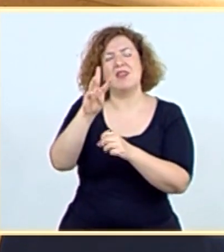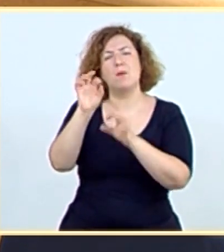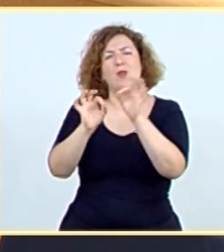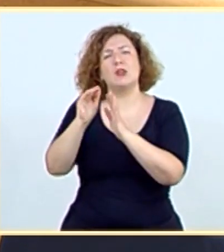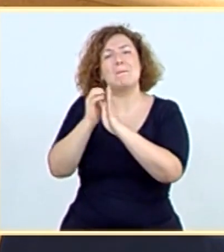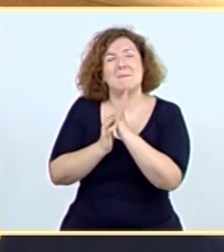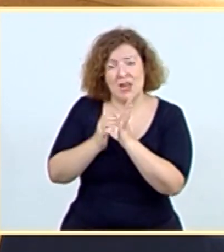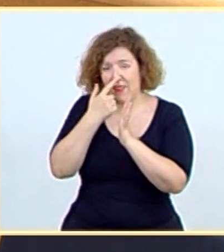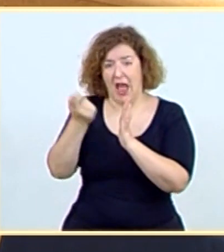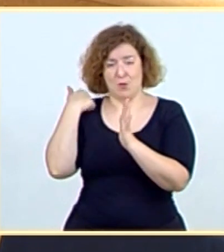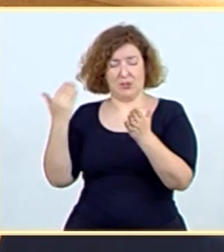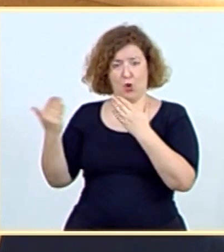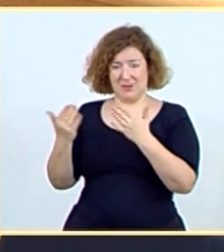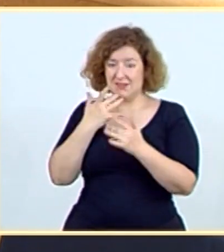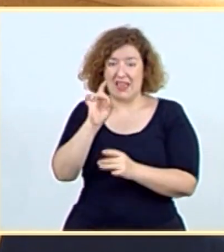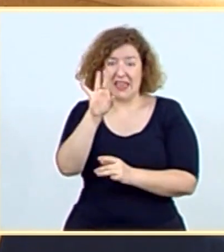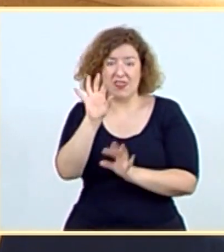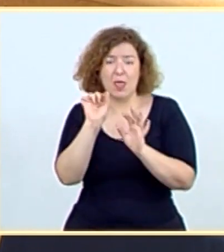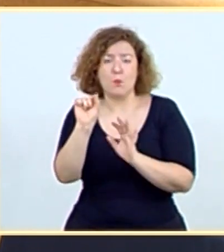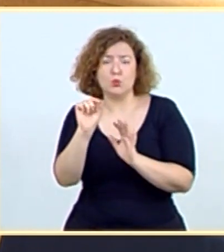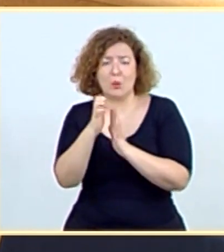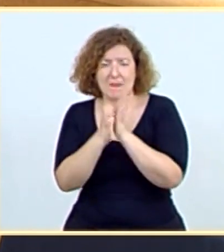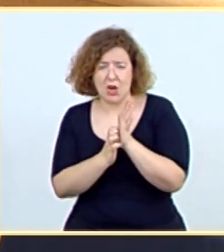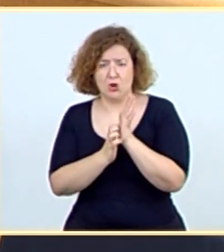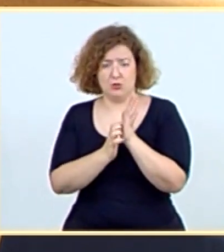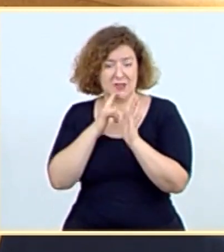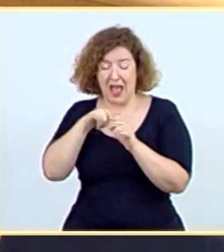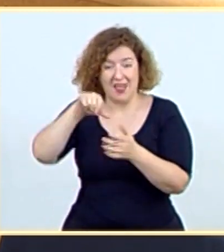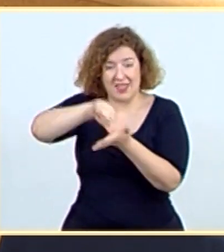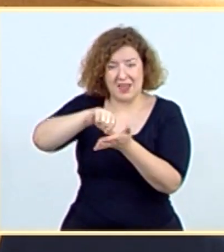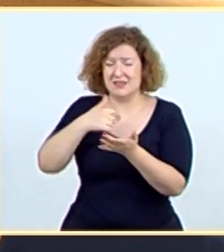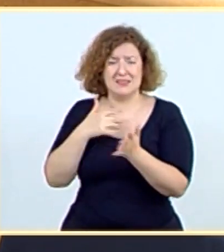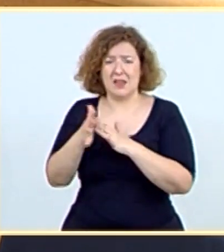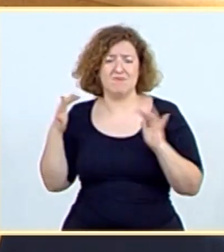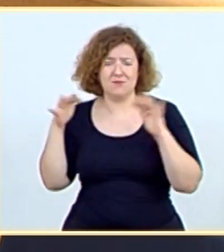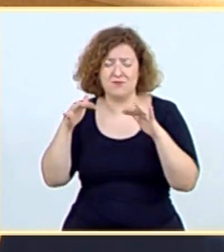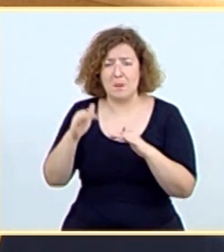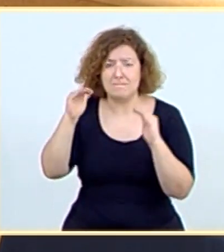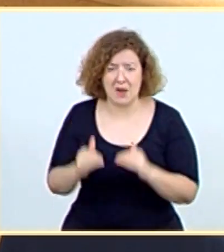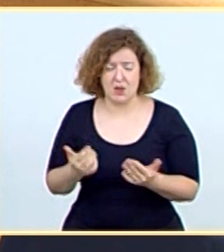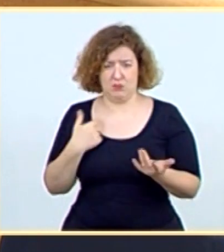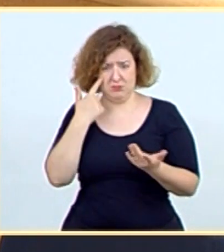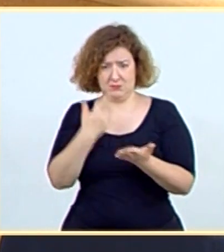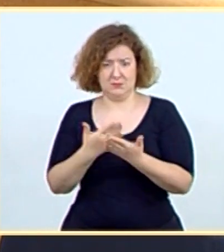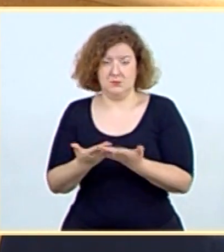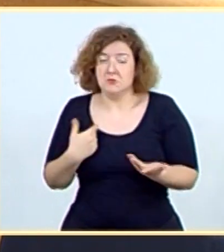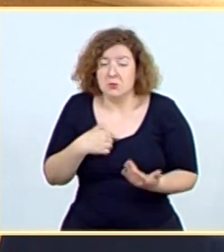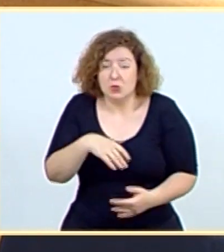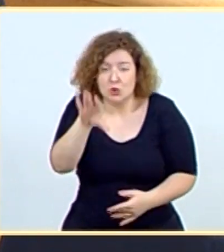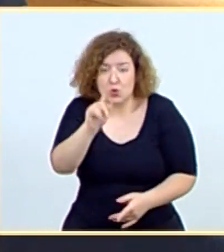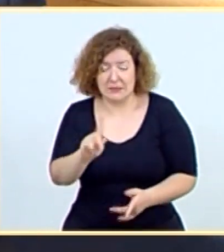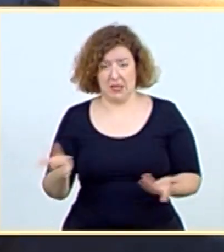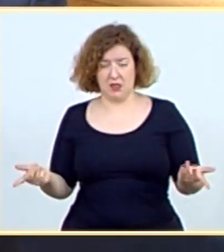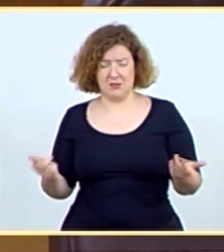anterior. O son 15 puntos de diferencia. Es decir, el aeropuerto de Barajas es el que menos presión está teniendo ahora, justamente. Así es que no acabo de entender. Mire,